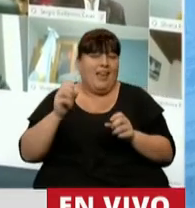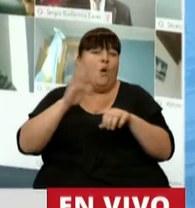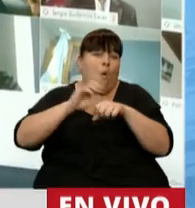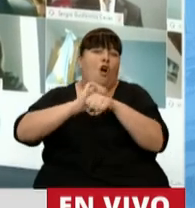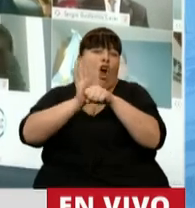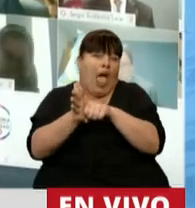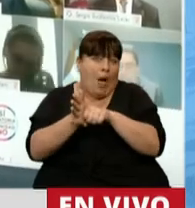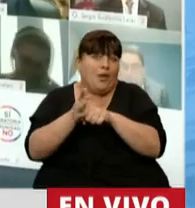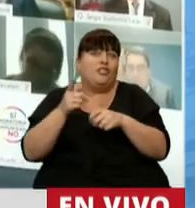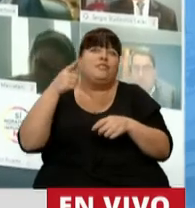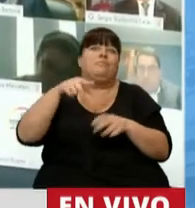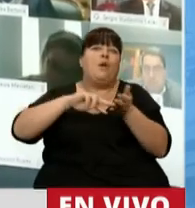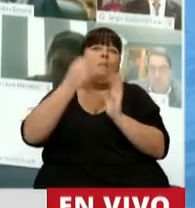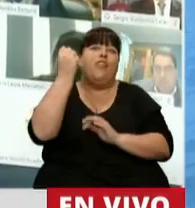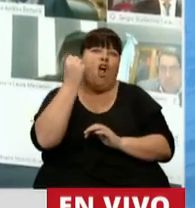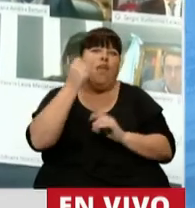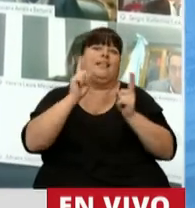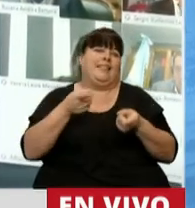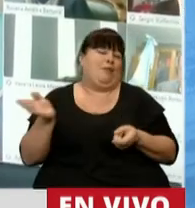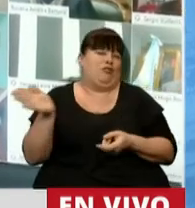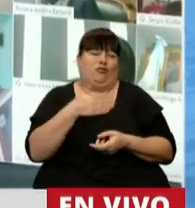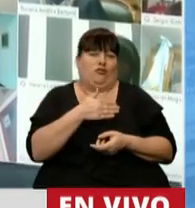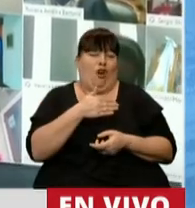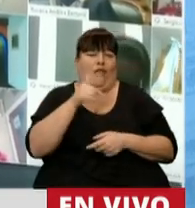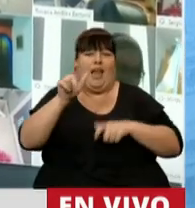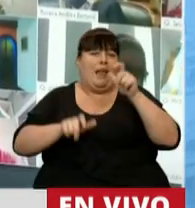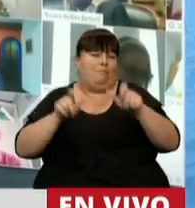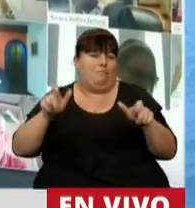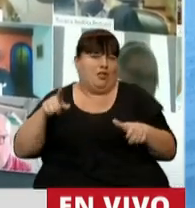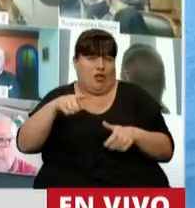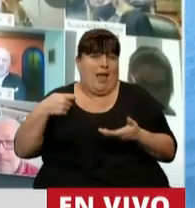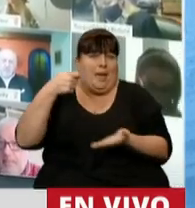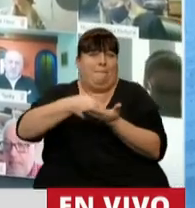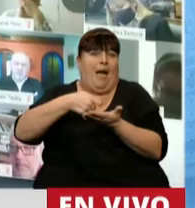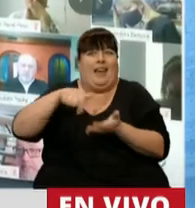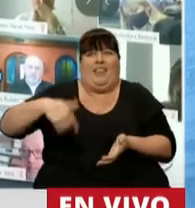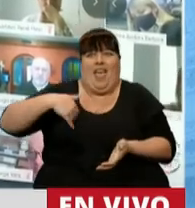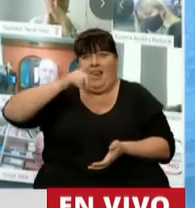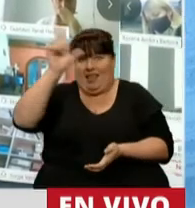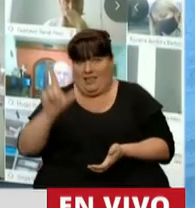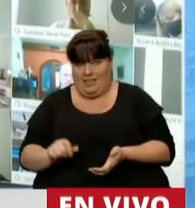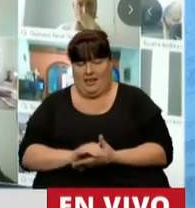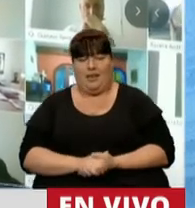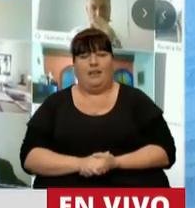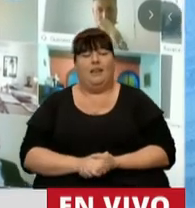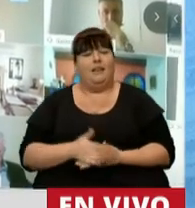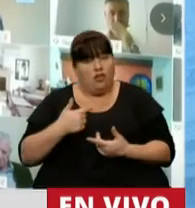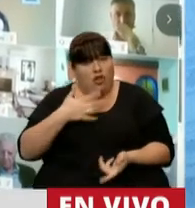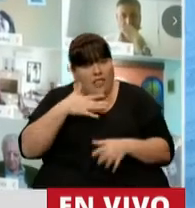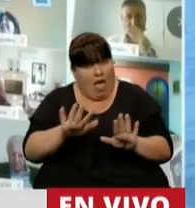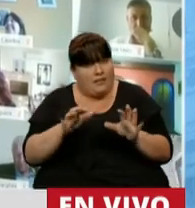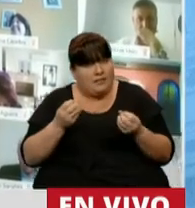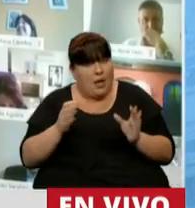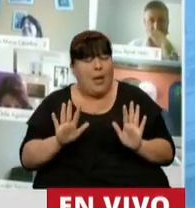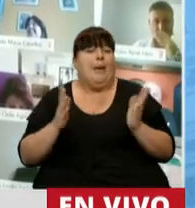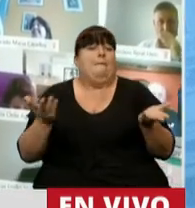pandemia trajo sobre la economía y sobre el conjunto de los contribuyentes argentinos. Y así lo entendemos.